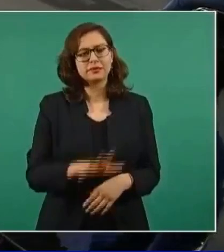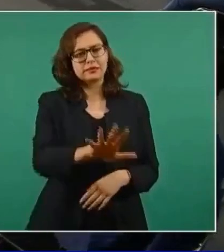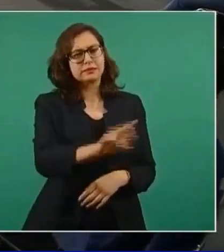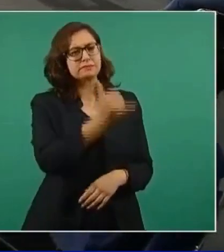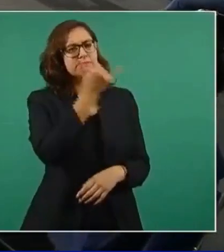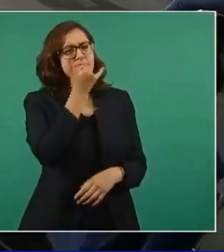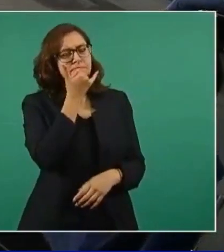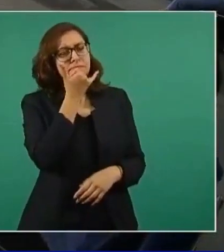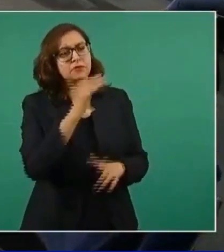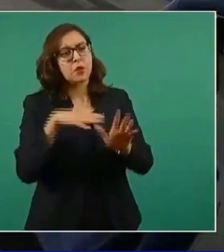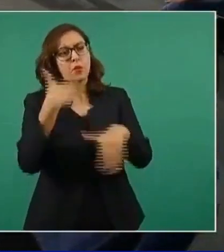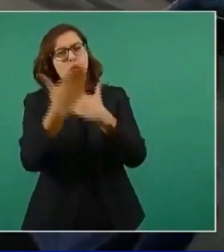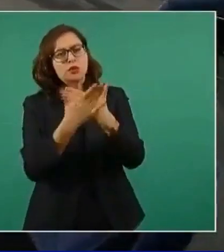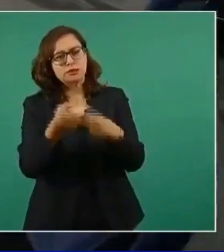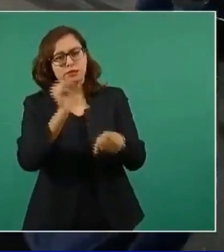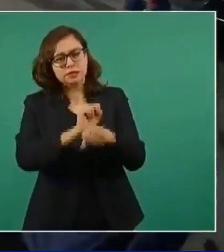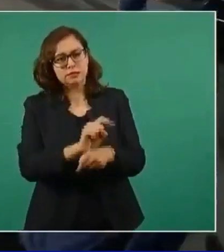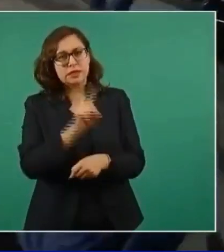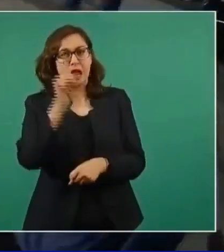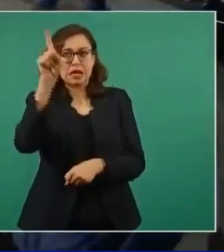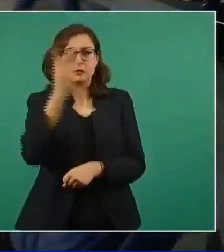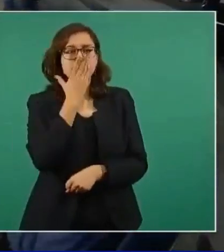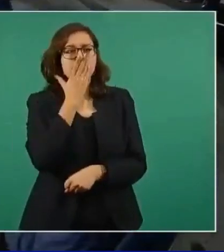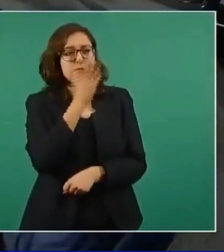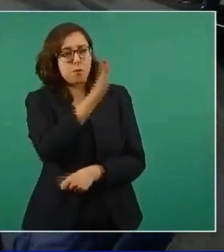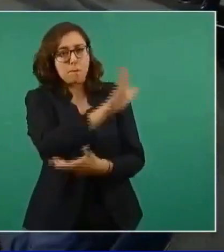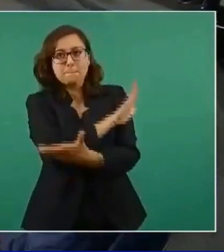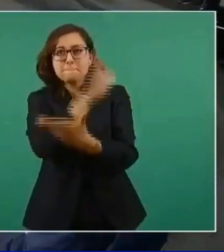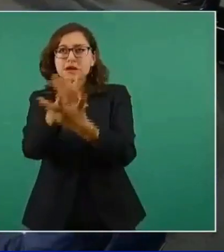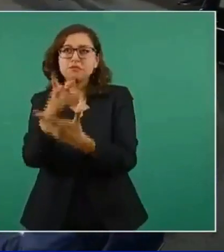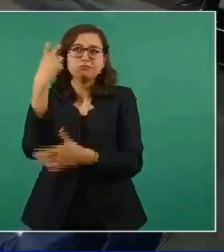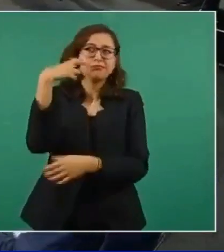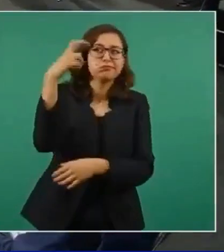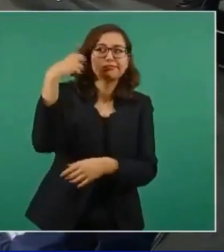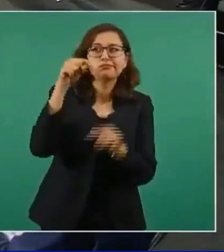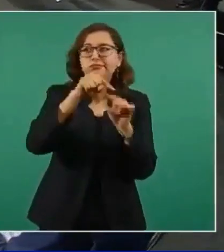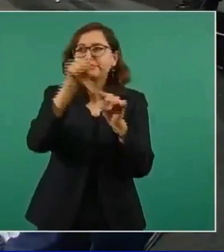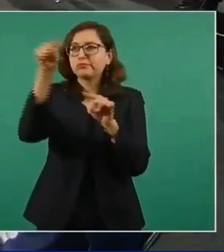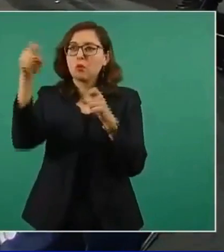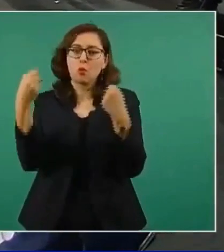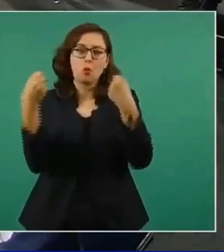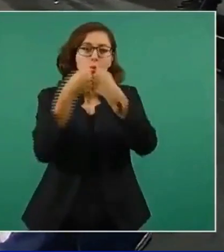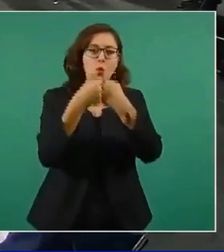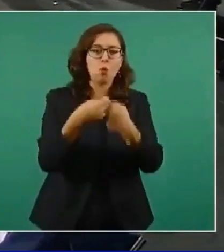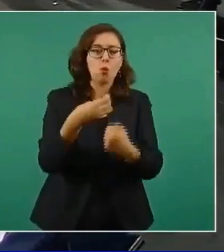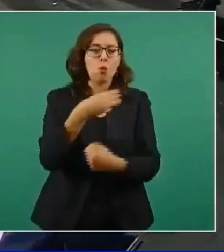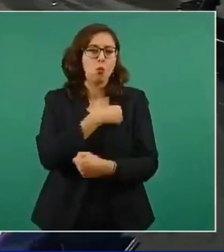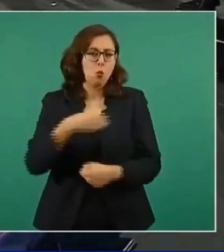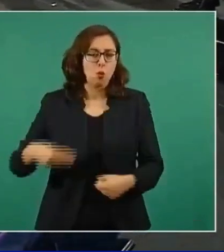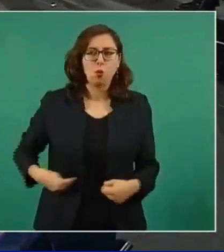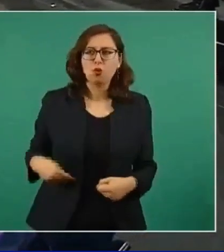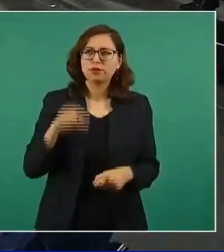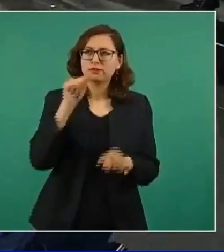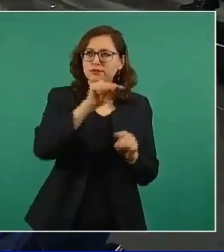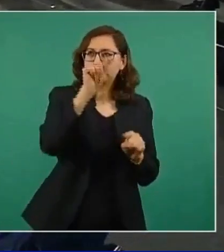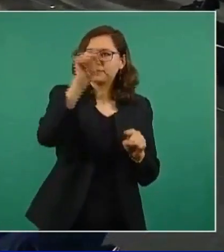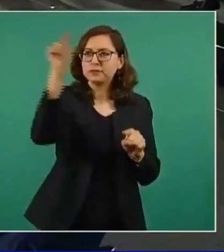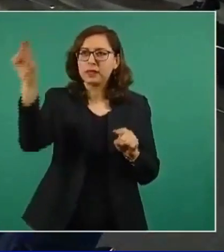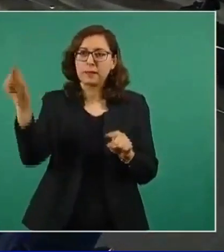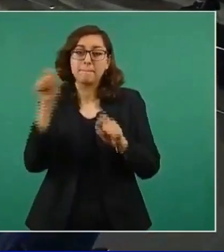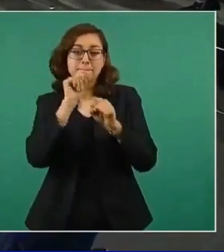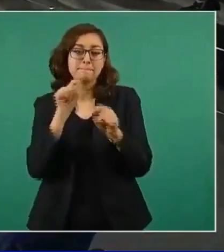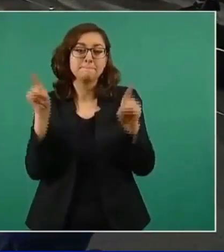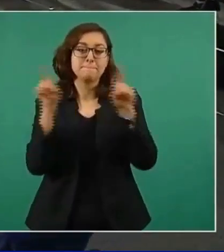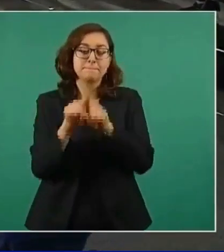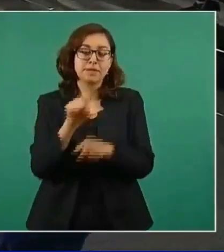Sonora, que va a ser la siguiente semana, usted comentó que va a estar por todos los municipios fronterizos y también que incluso bajaría, dijo, al